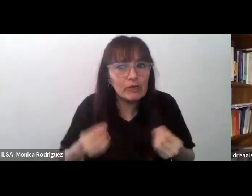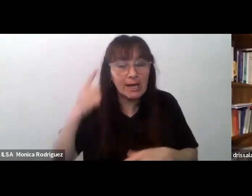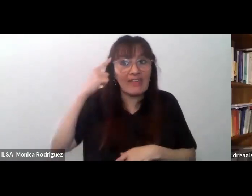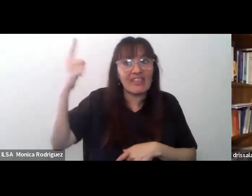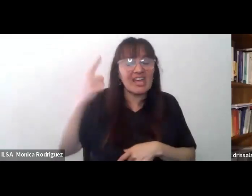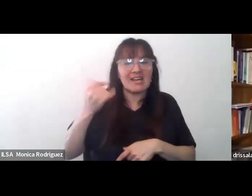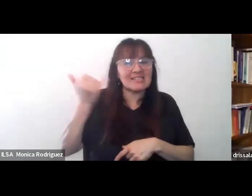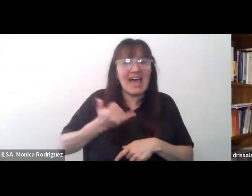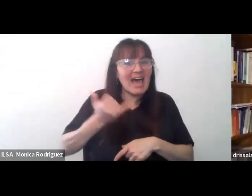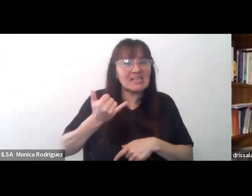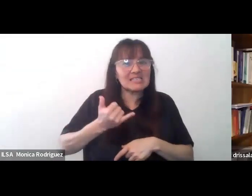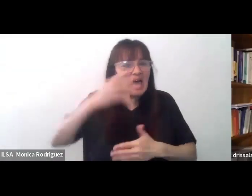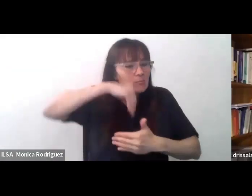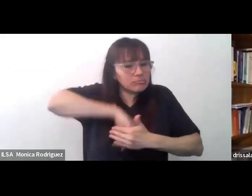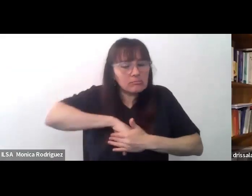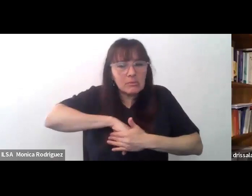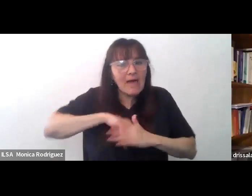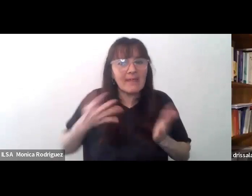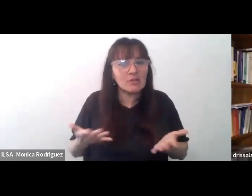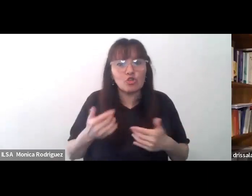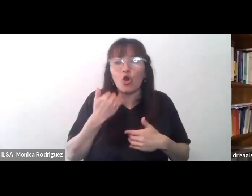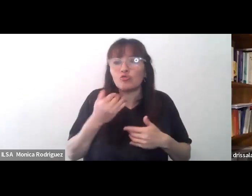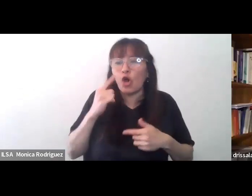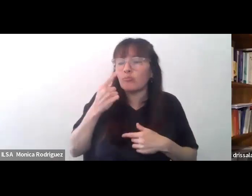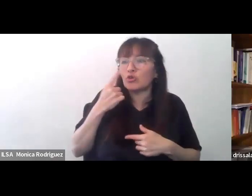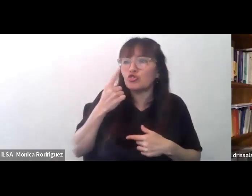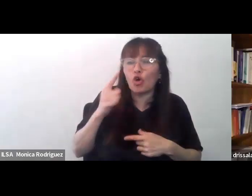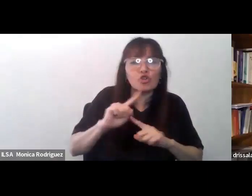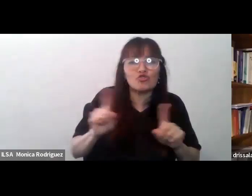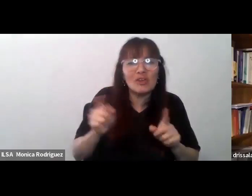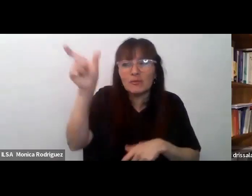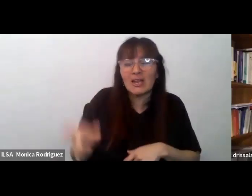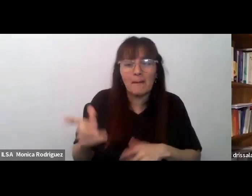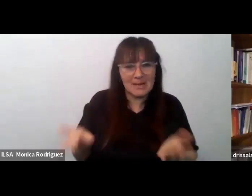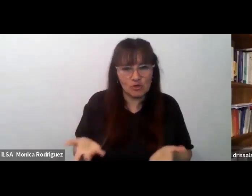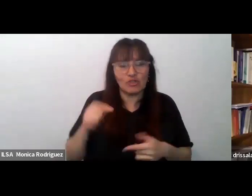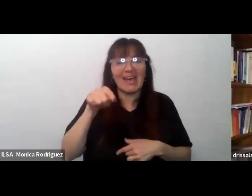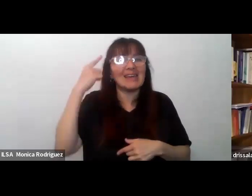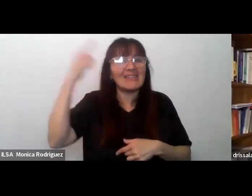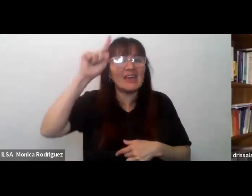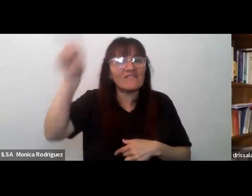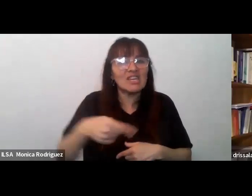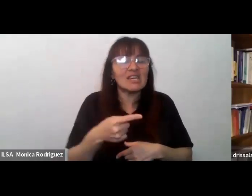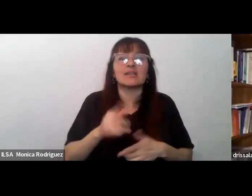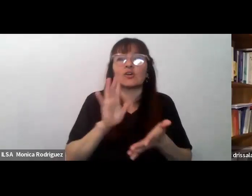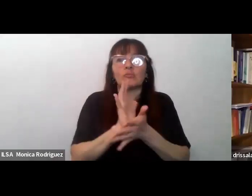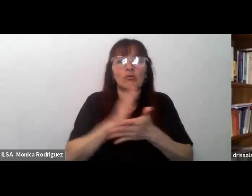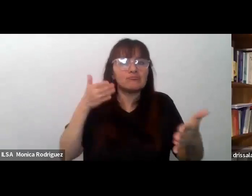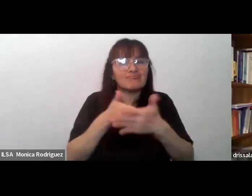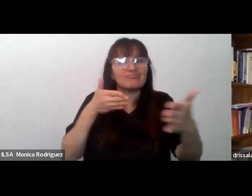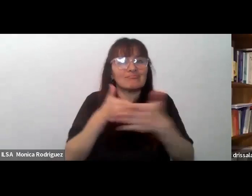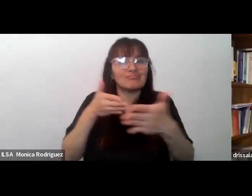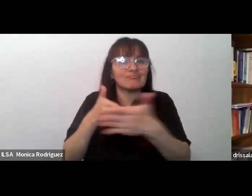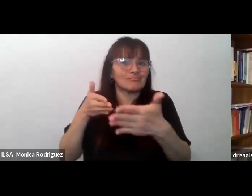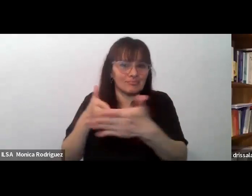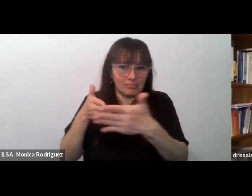sobre personas que no hemos encontrado no conocemos todavía y estas ideas funcionan como un obstáculo como una